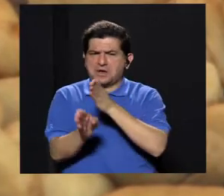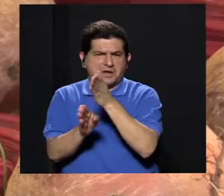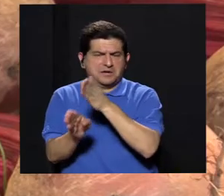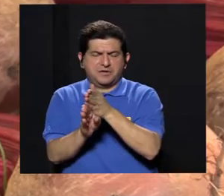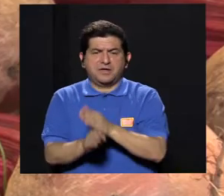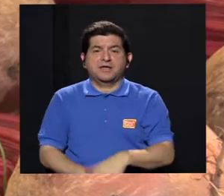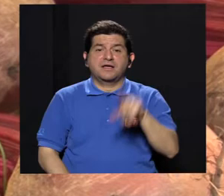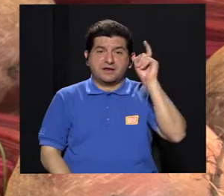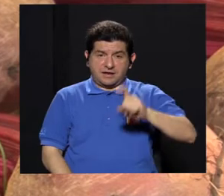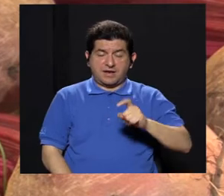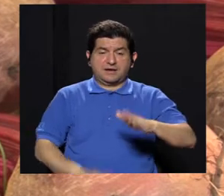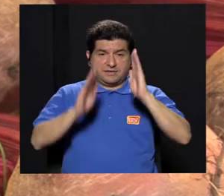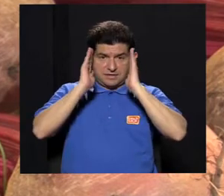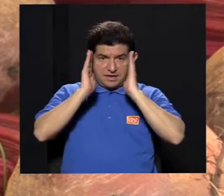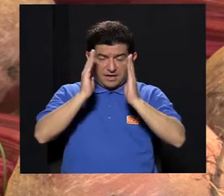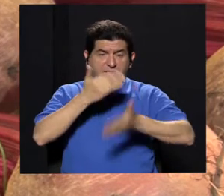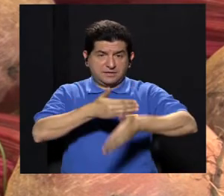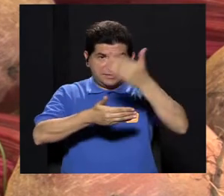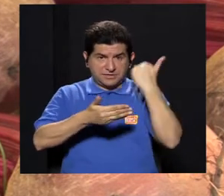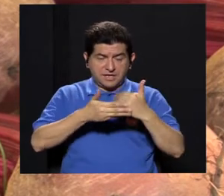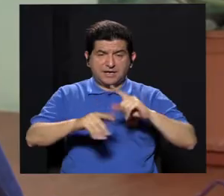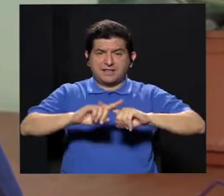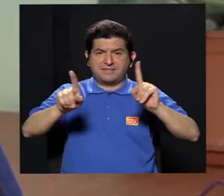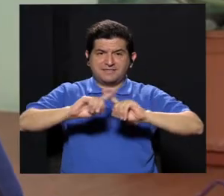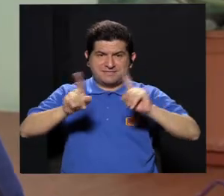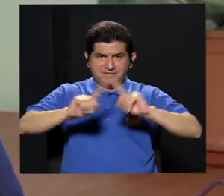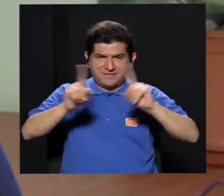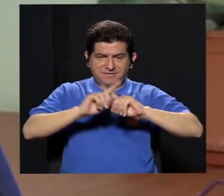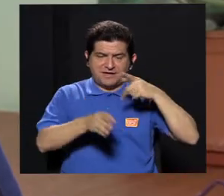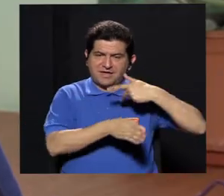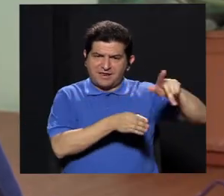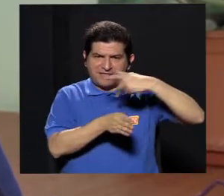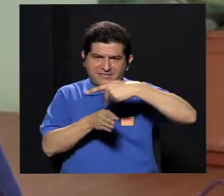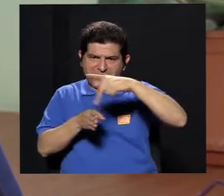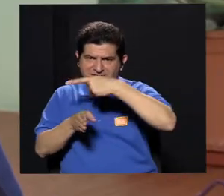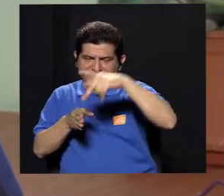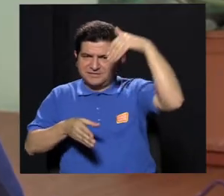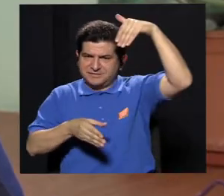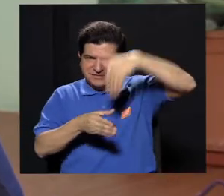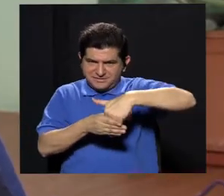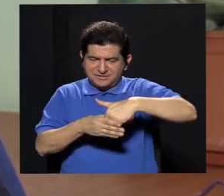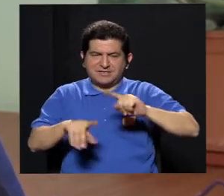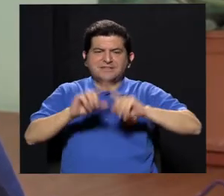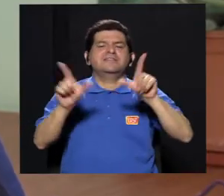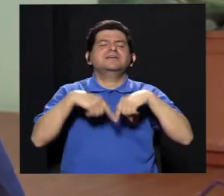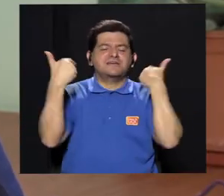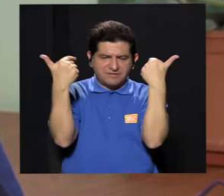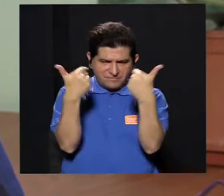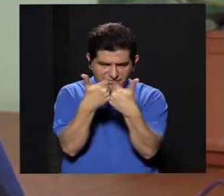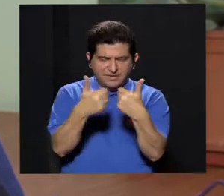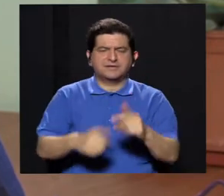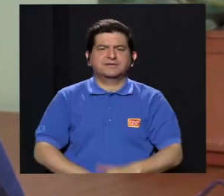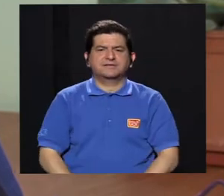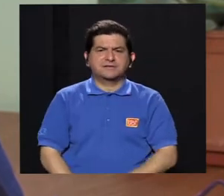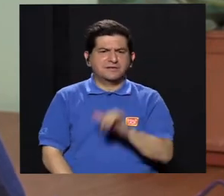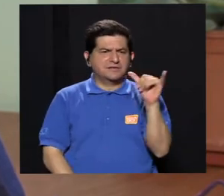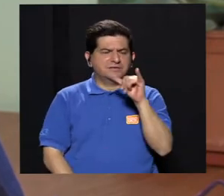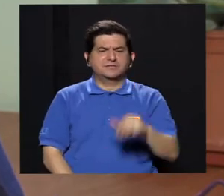una disciplina específica. Debe ser abordada, como lo planteamos, de manera interinstitucional,